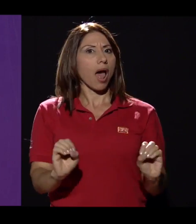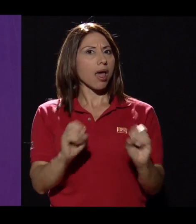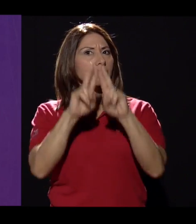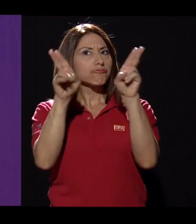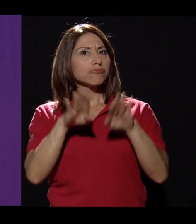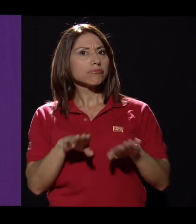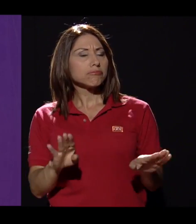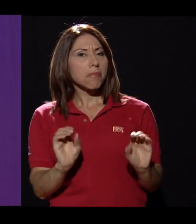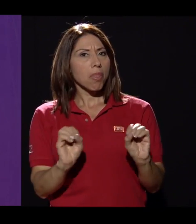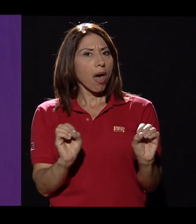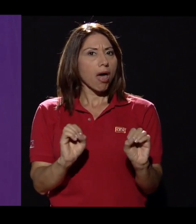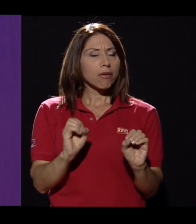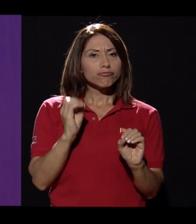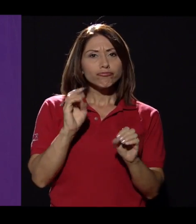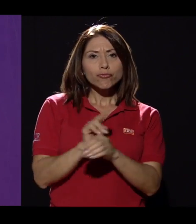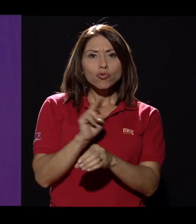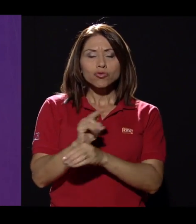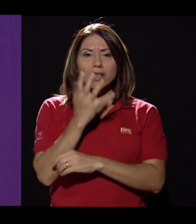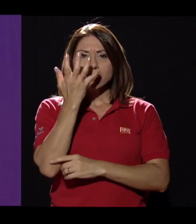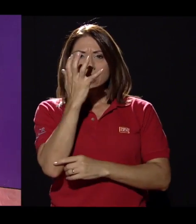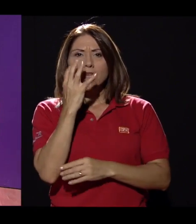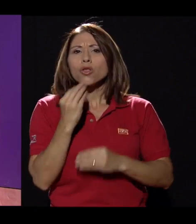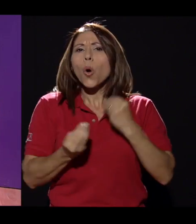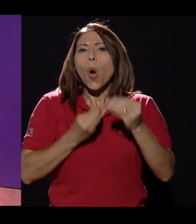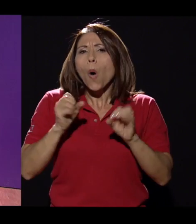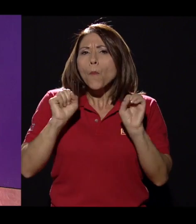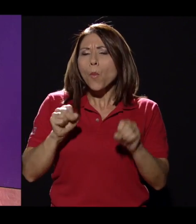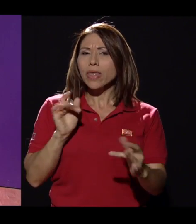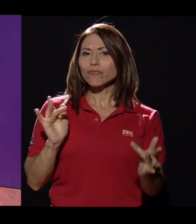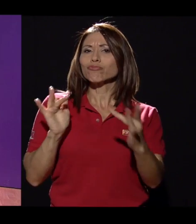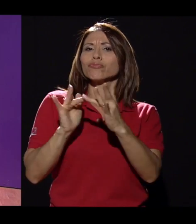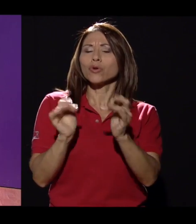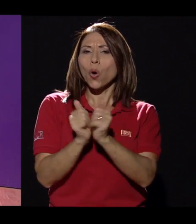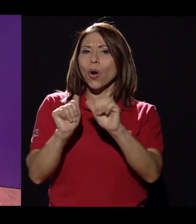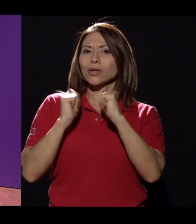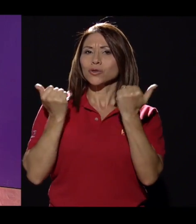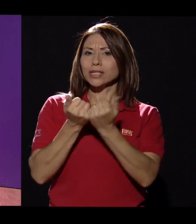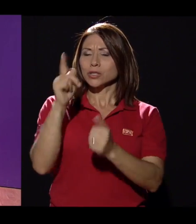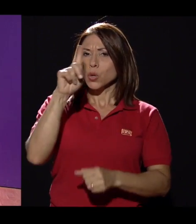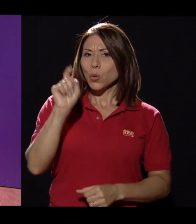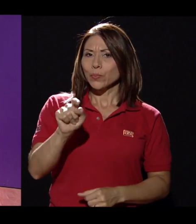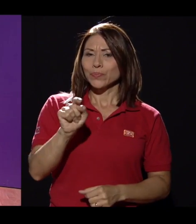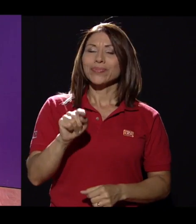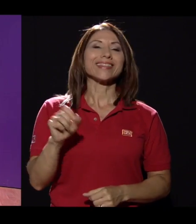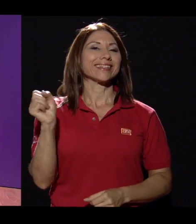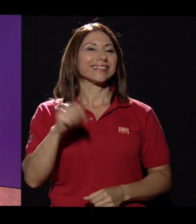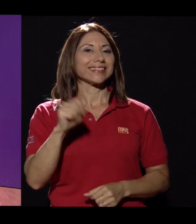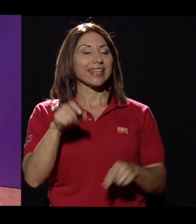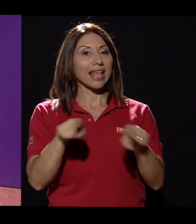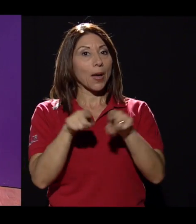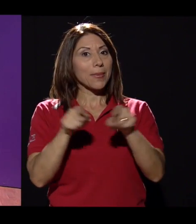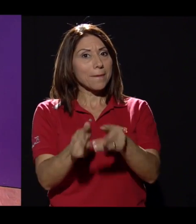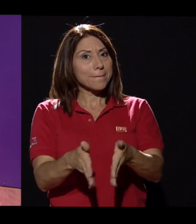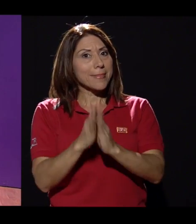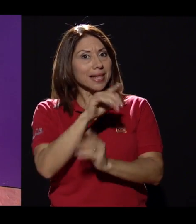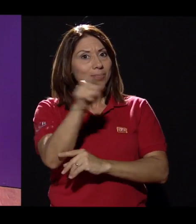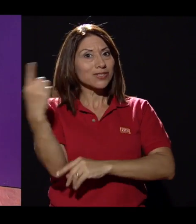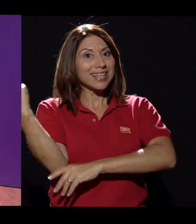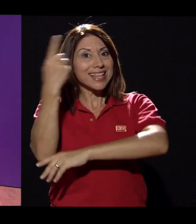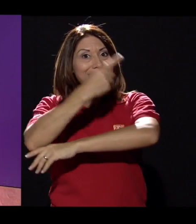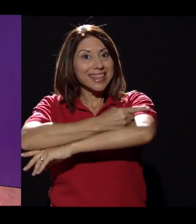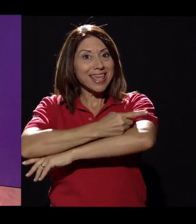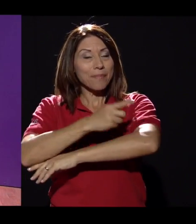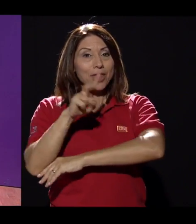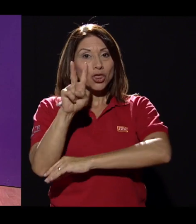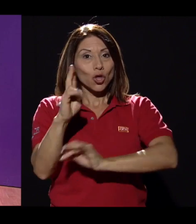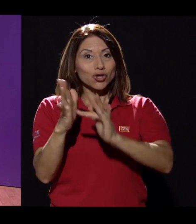Facebook o no esté acostumbrado al uso del Facebook, otros medios de comunicación para contactar con la asociación. Claro, y también pedirle a la gente que el 2 de